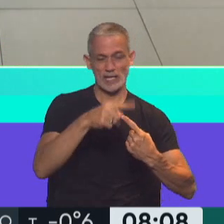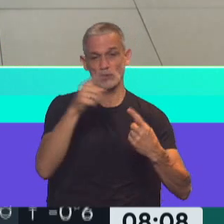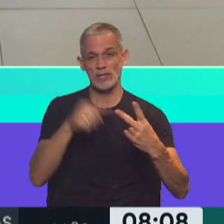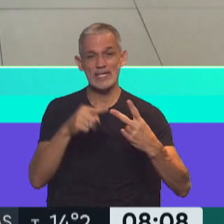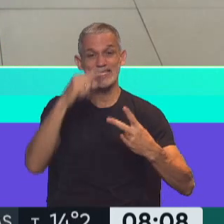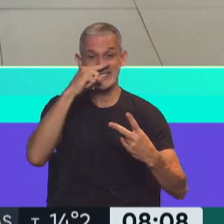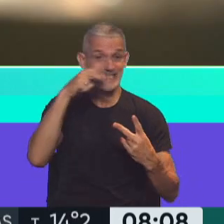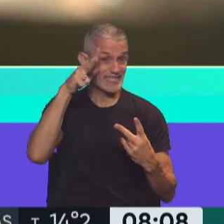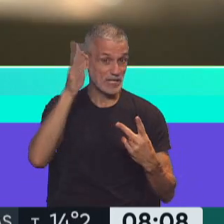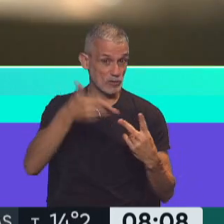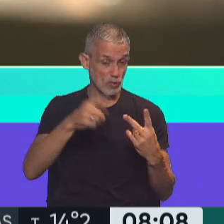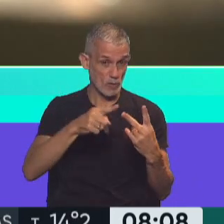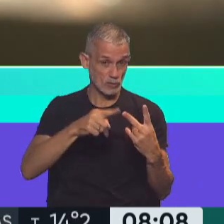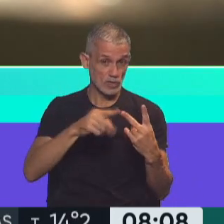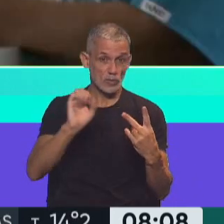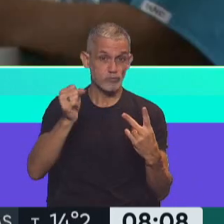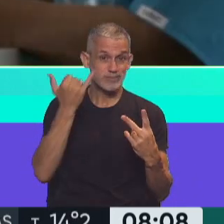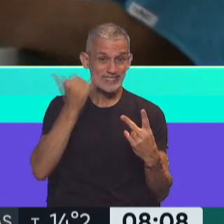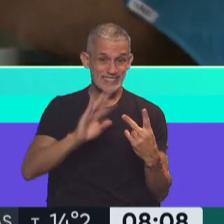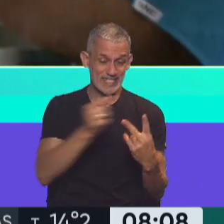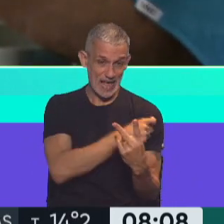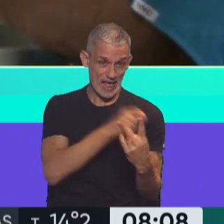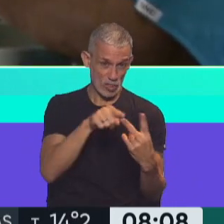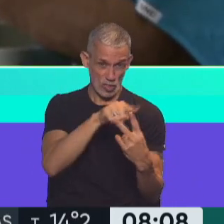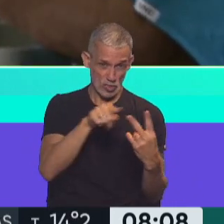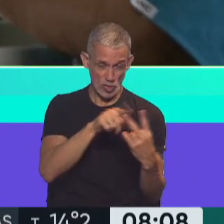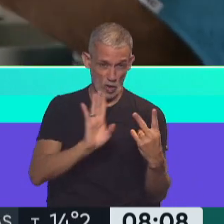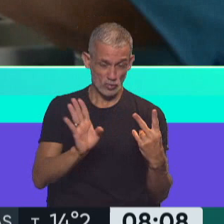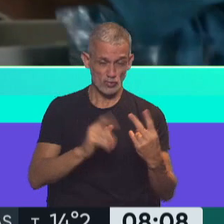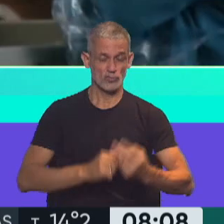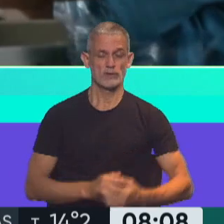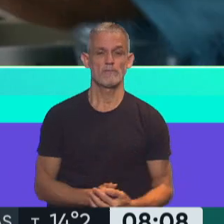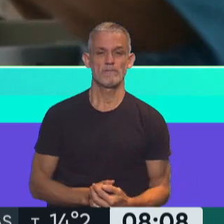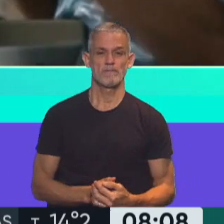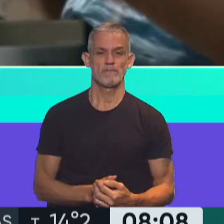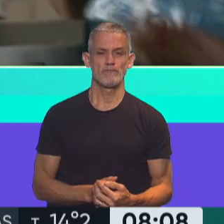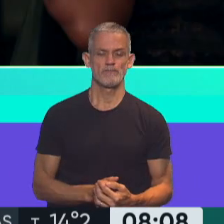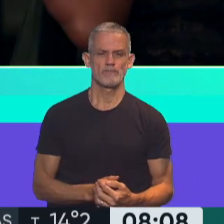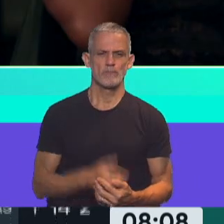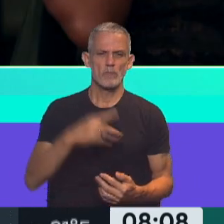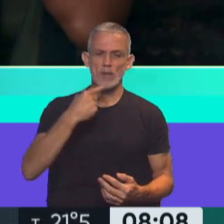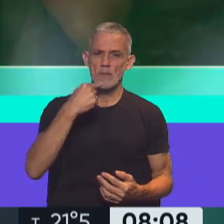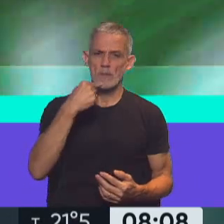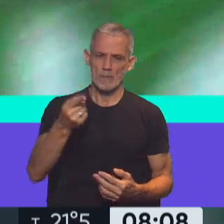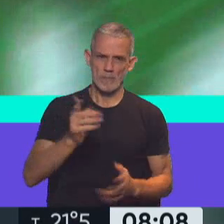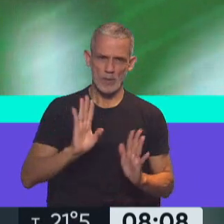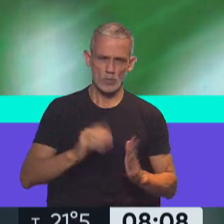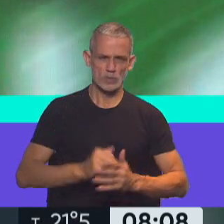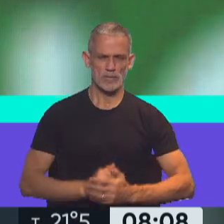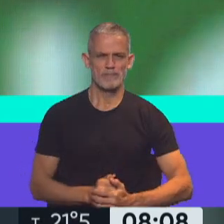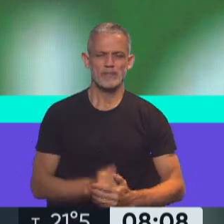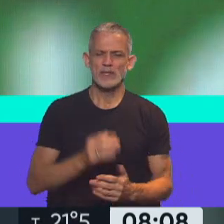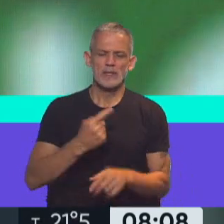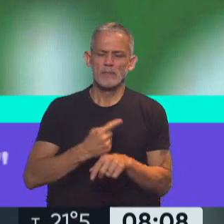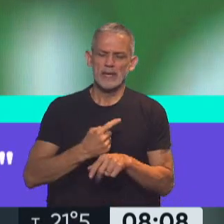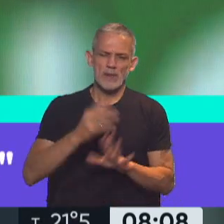78% con dos dosis del esquema primario. A ver, doctora, lo